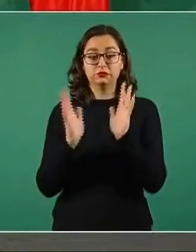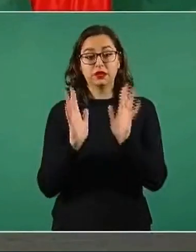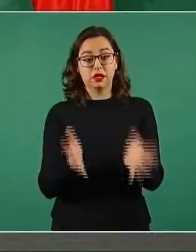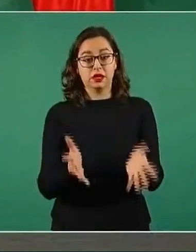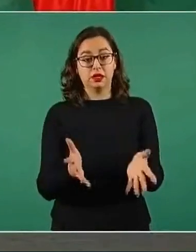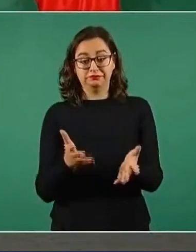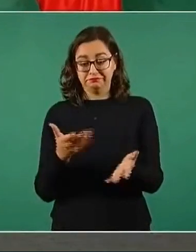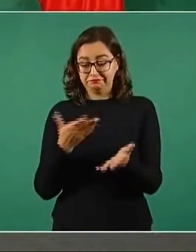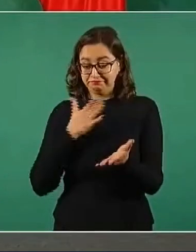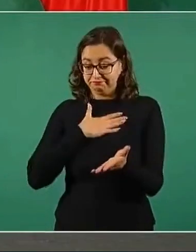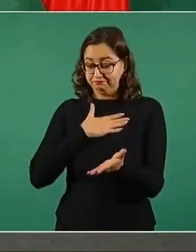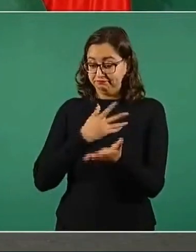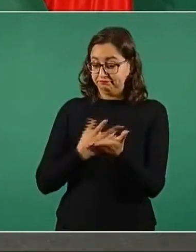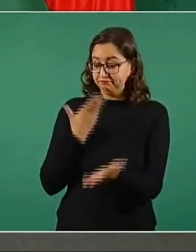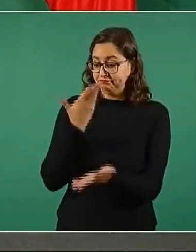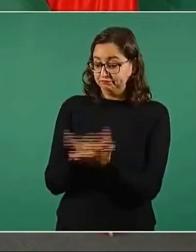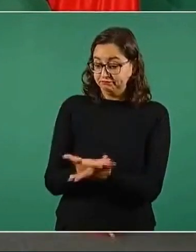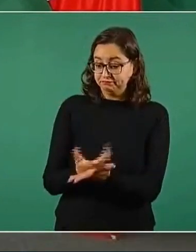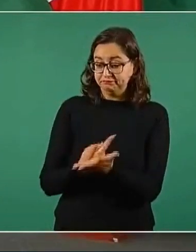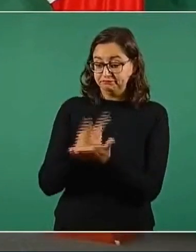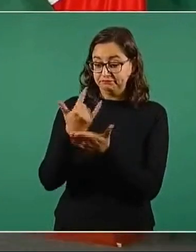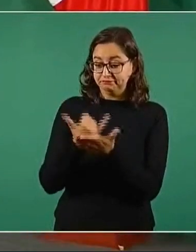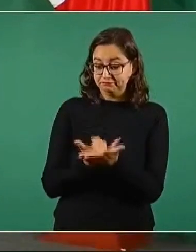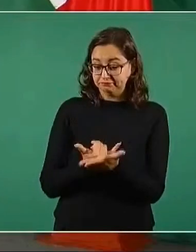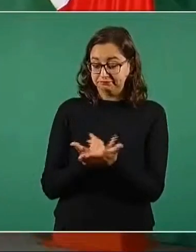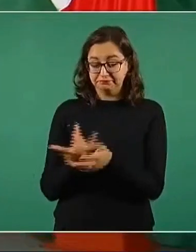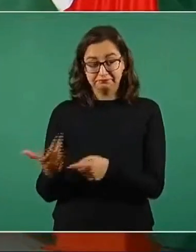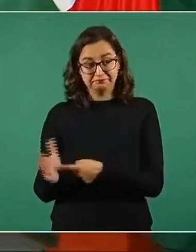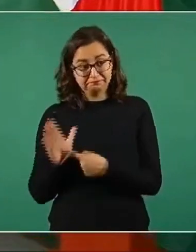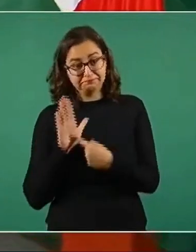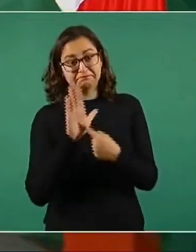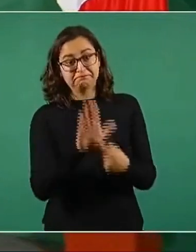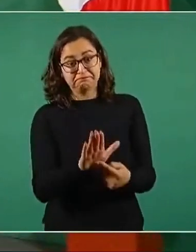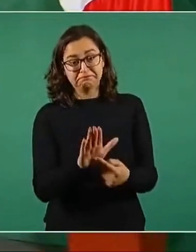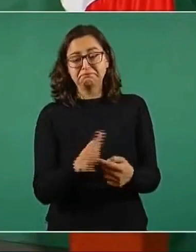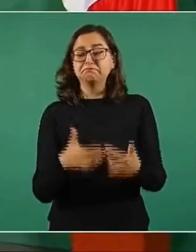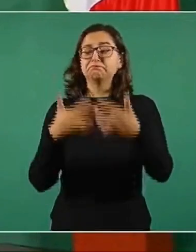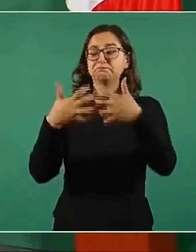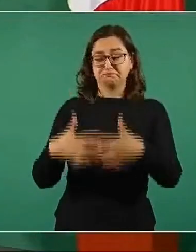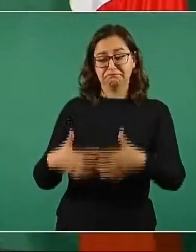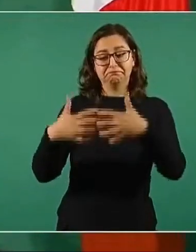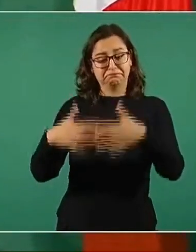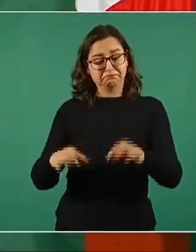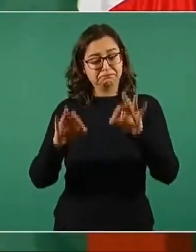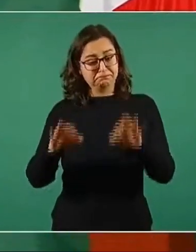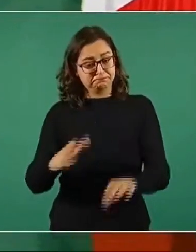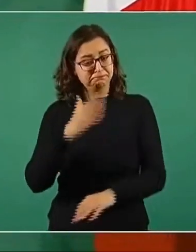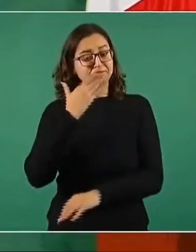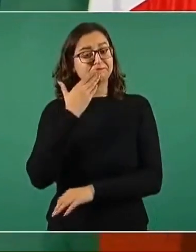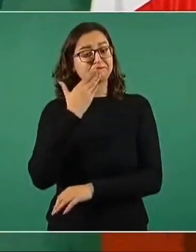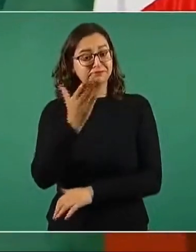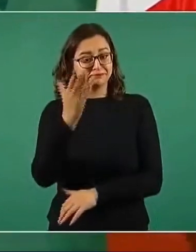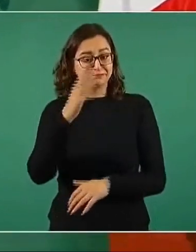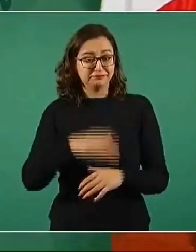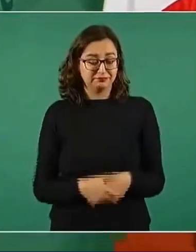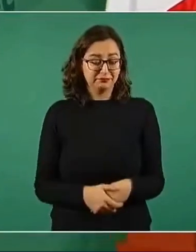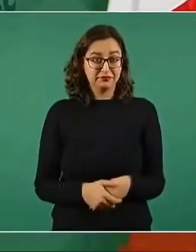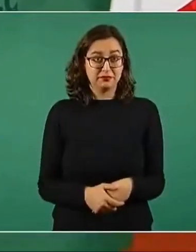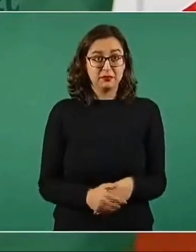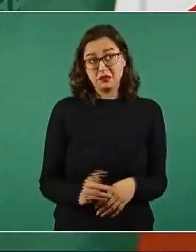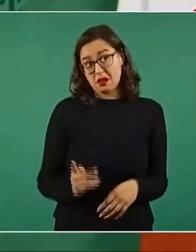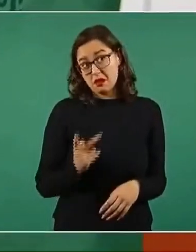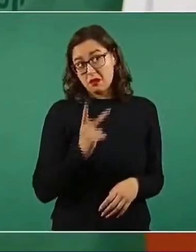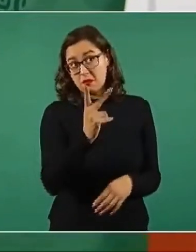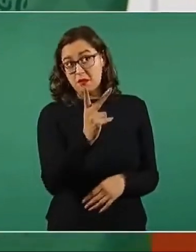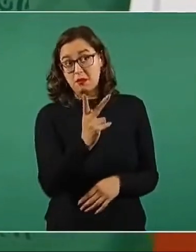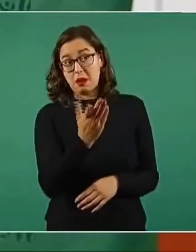Nuestro modelo, no se ha contratado deuda adicional